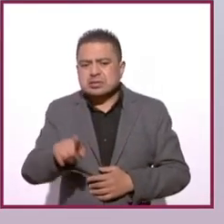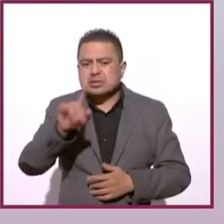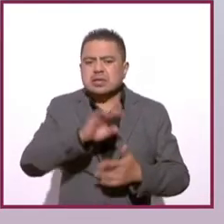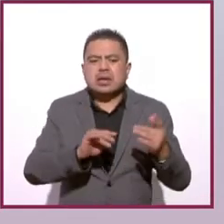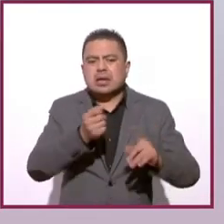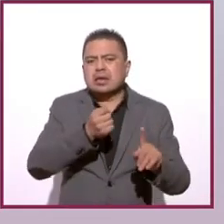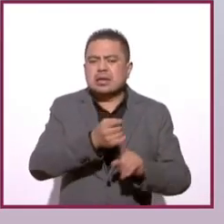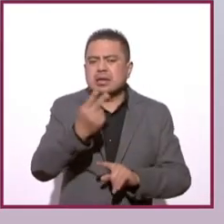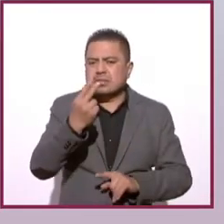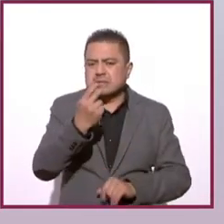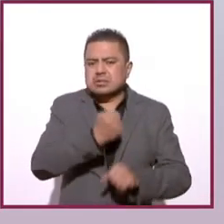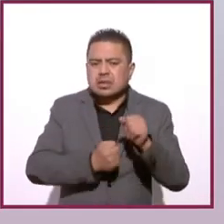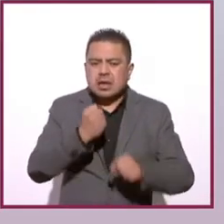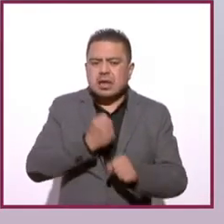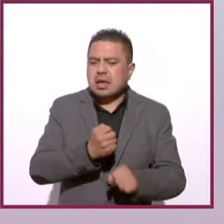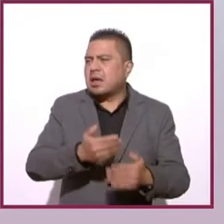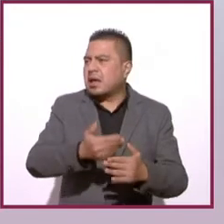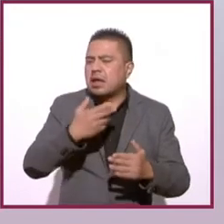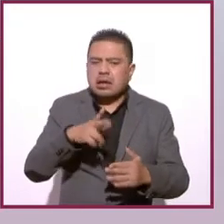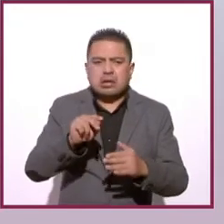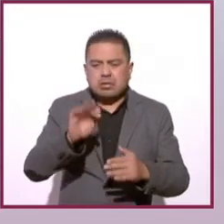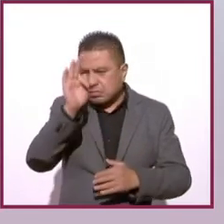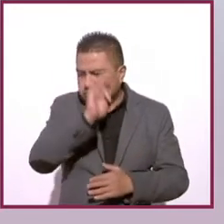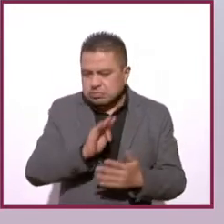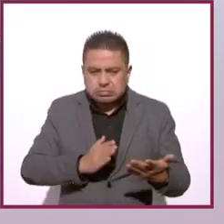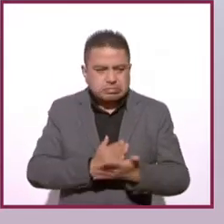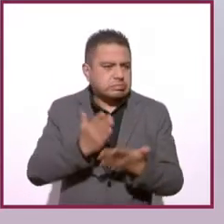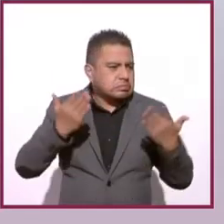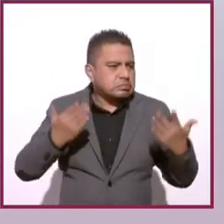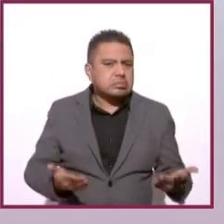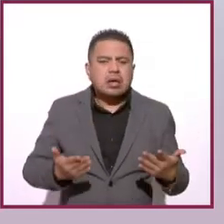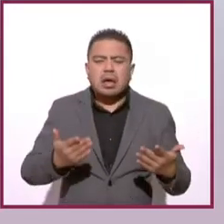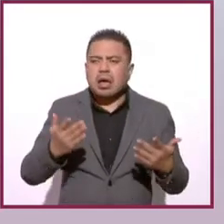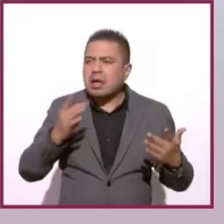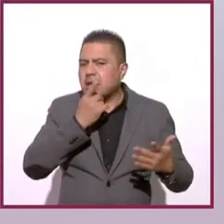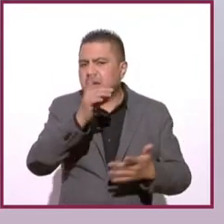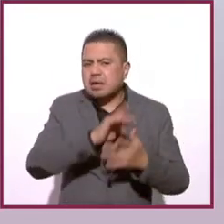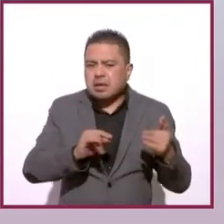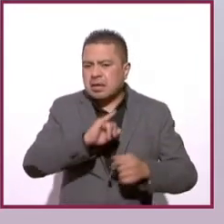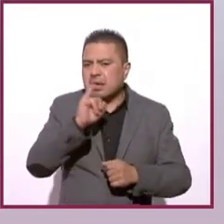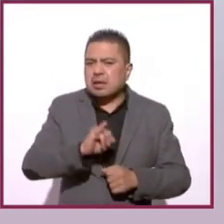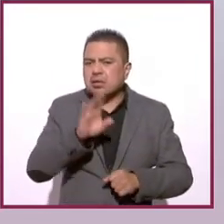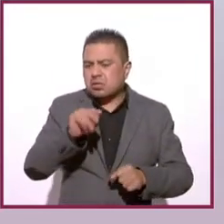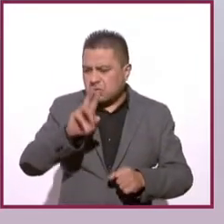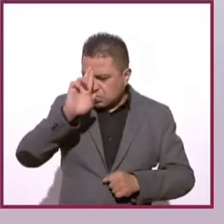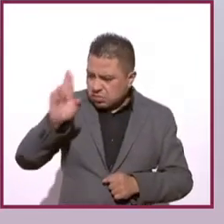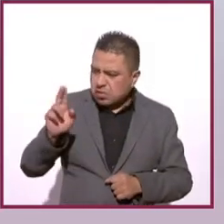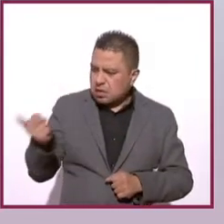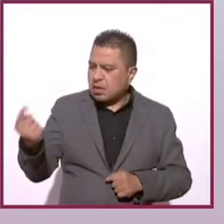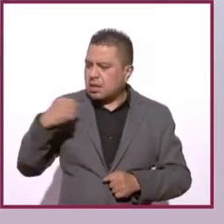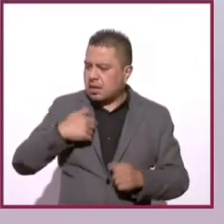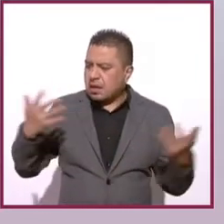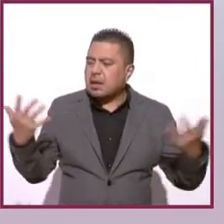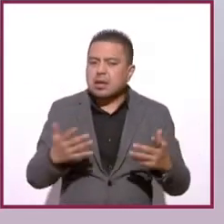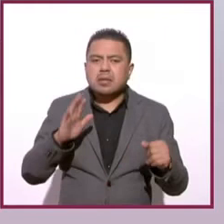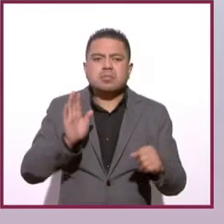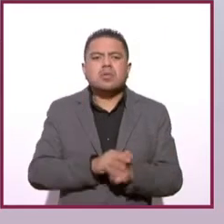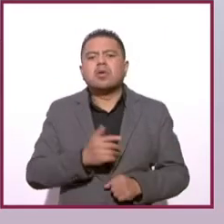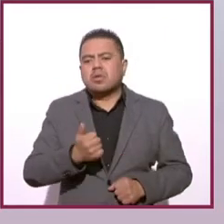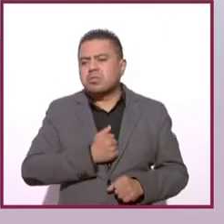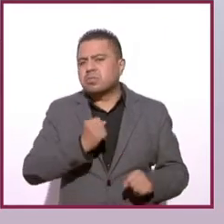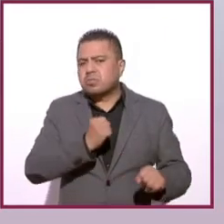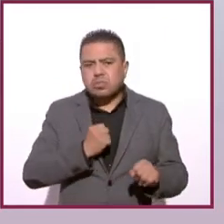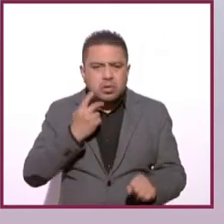Hace 25 años que no oficio misa y nunca la diré. No porque me hayan prohibido hacerlo, sino por mi propia